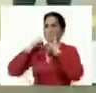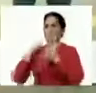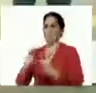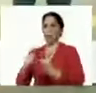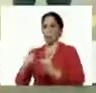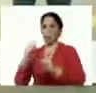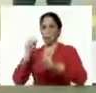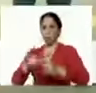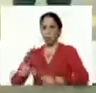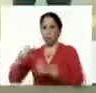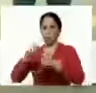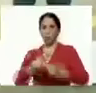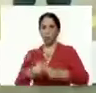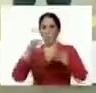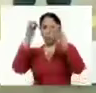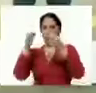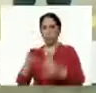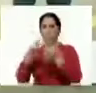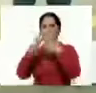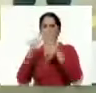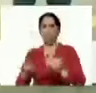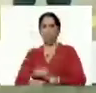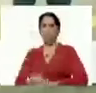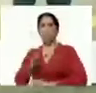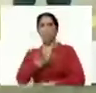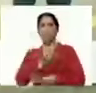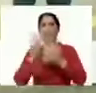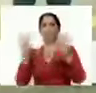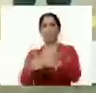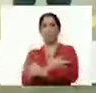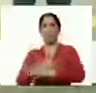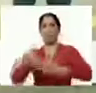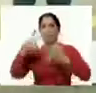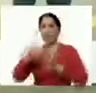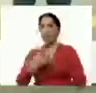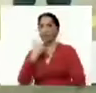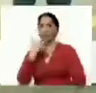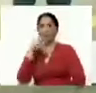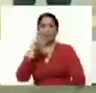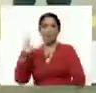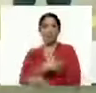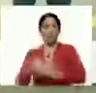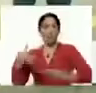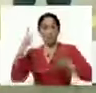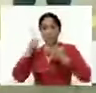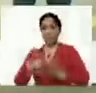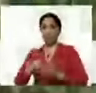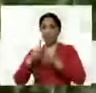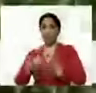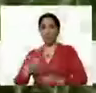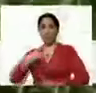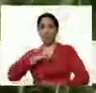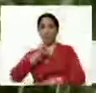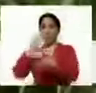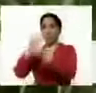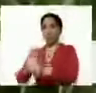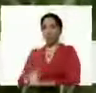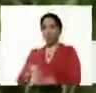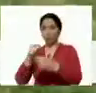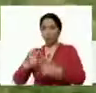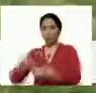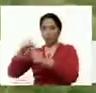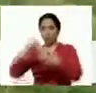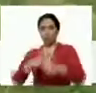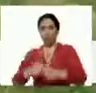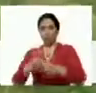la siembra. Y en definitiva, todos estos 29 millones de kilos, casi 30 millones de kilos que esperamos cosechar,